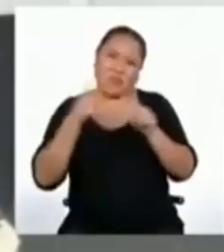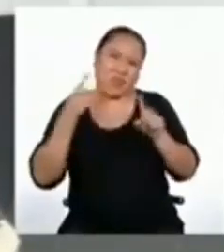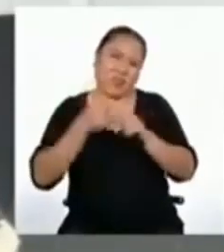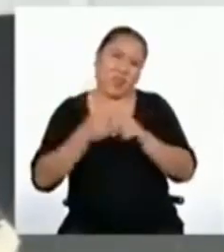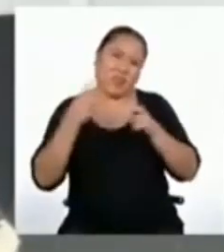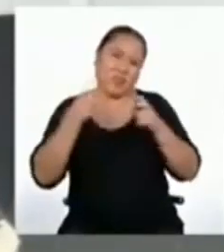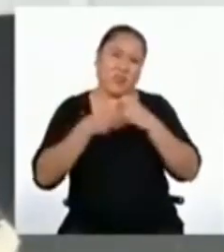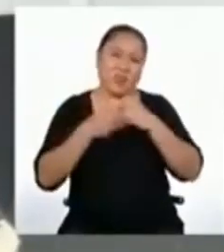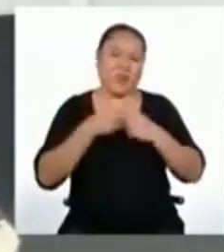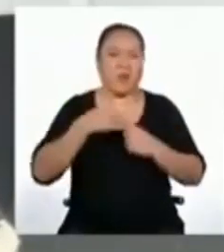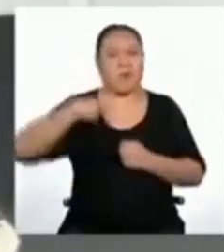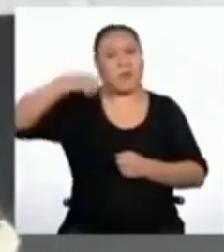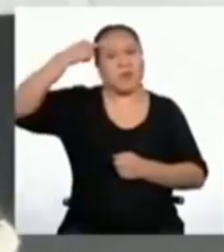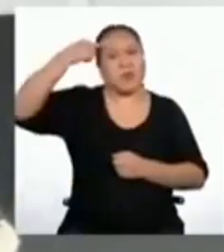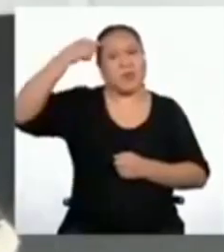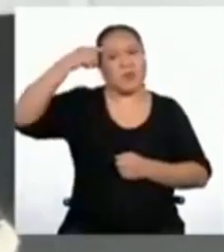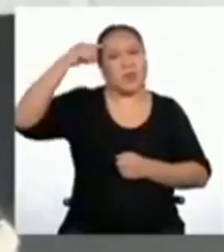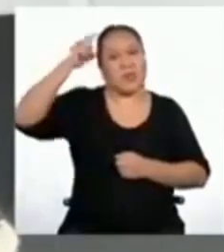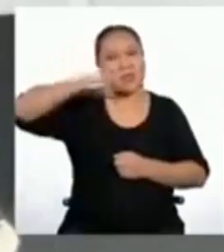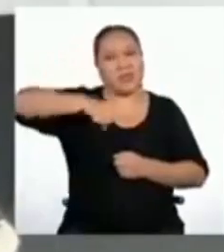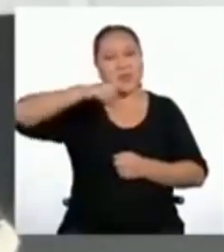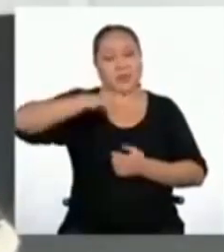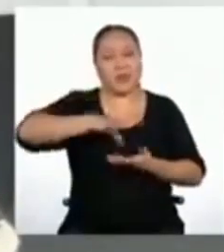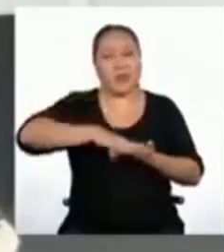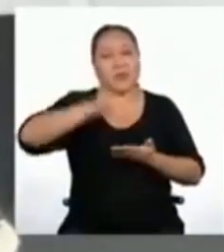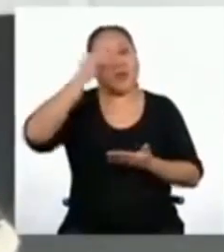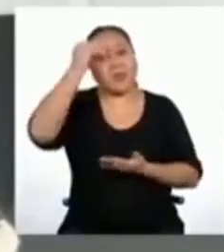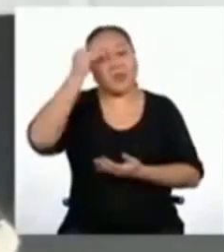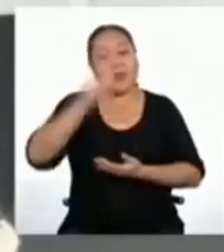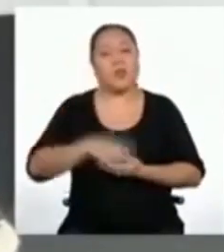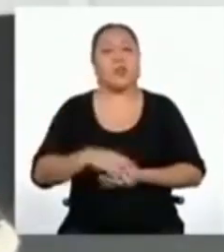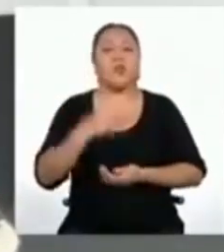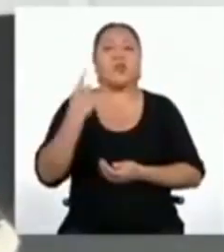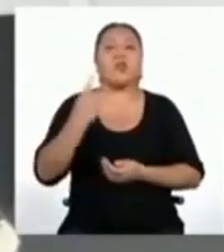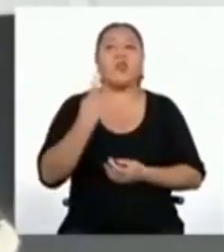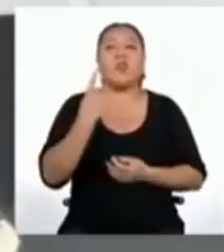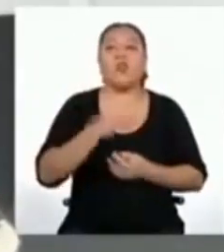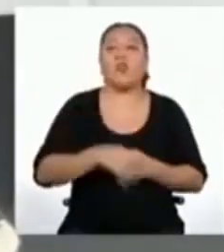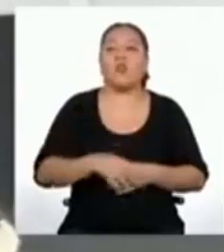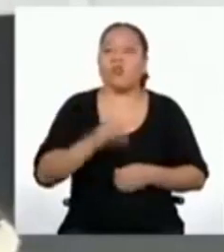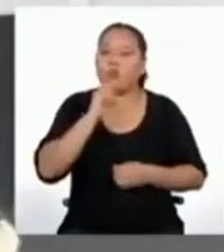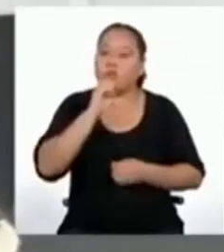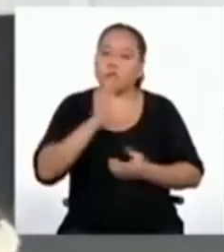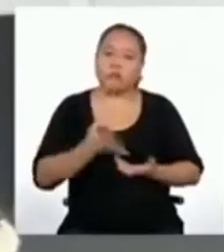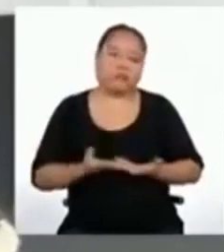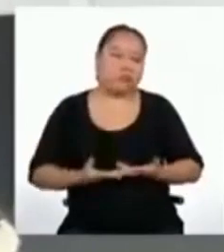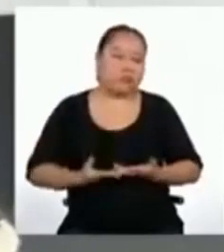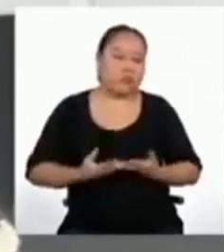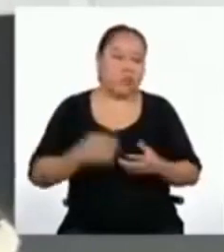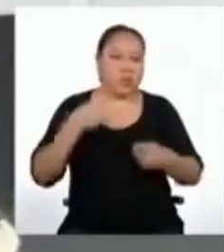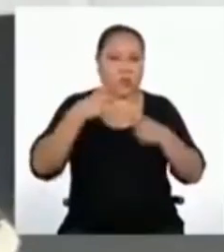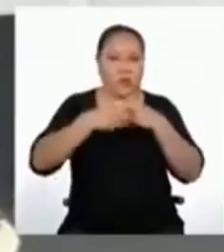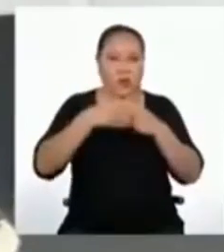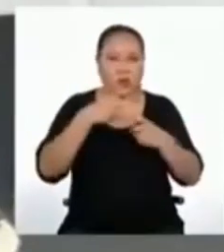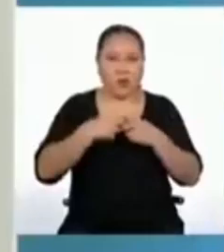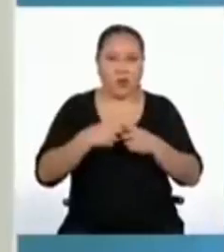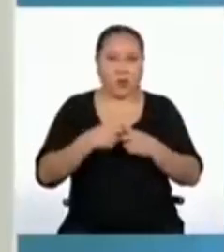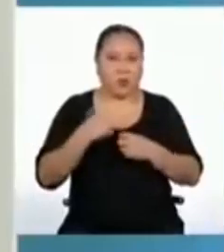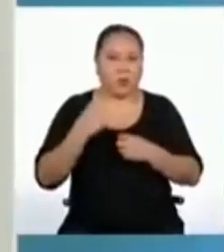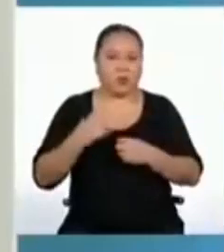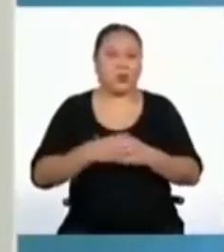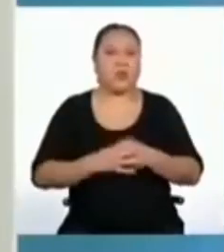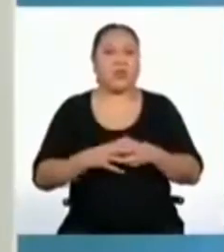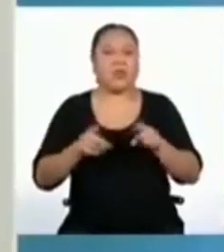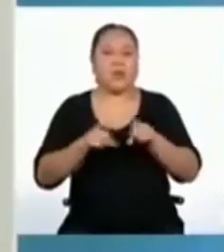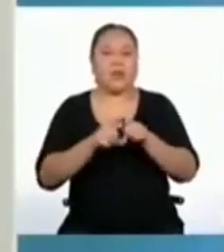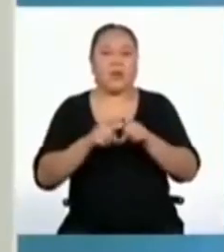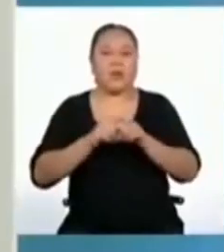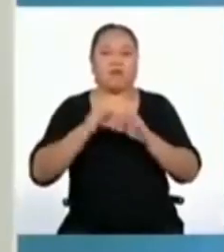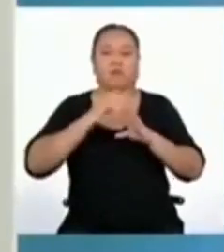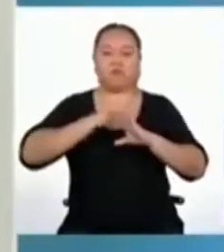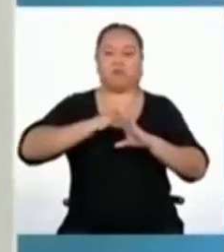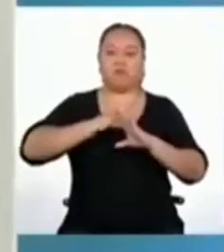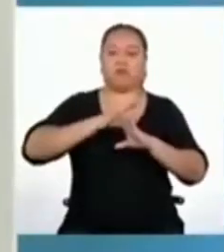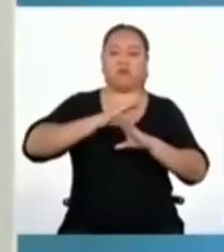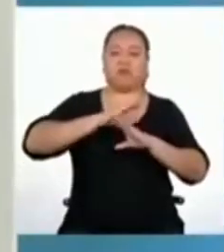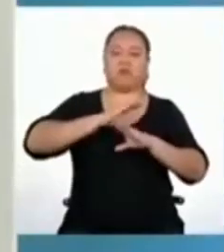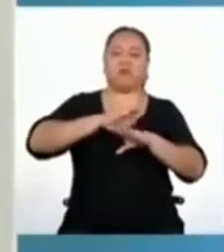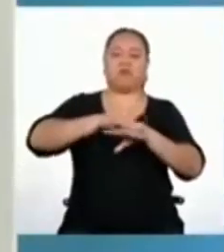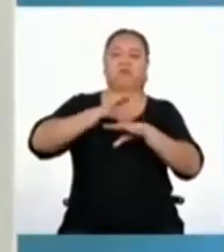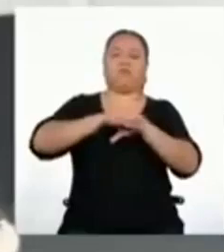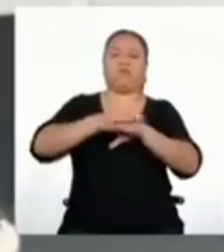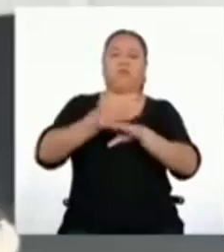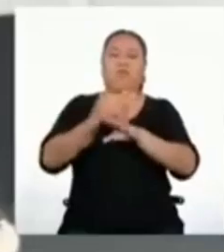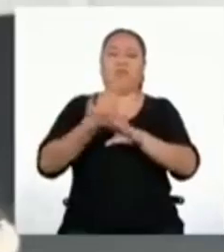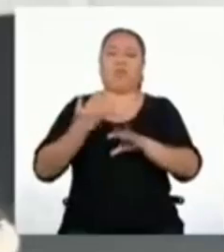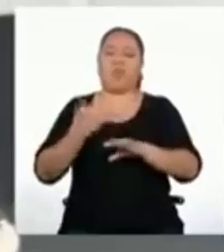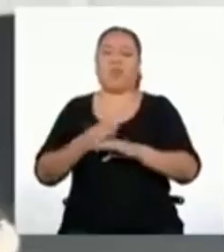y creo que hay que aprender, no solo a cómo comportarnos durante los conflictos, sino también a prevenirlos. ¿Conflitos como cuáles? Si se